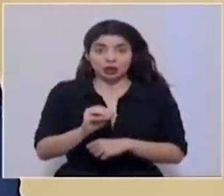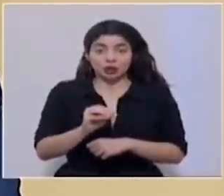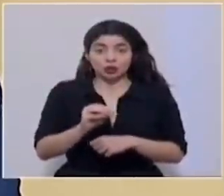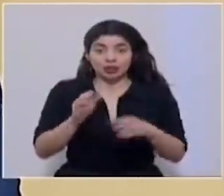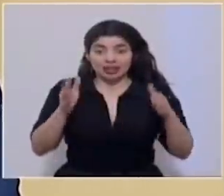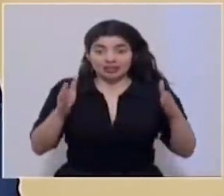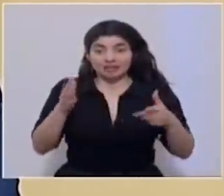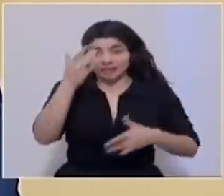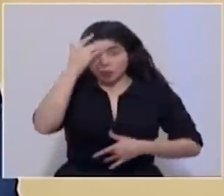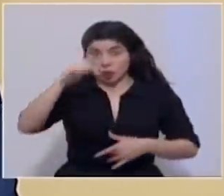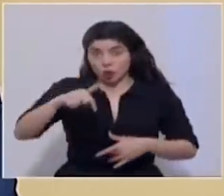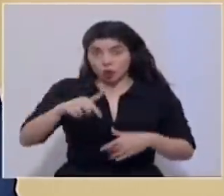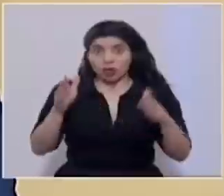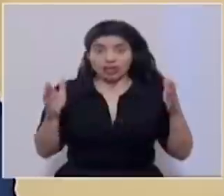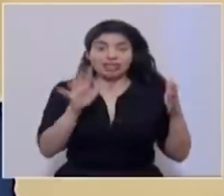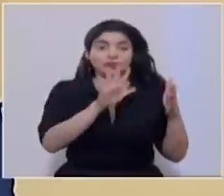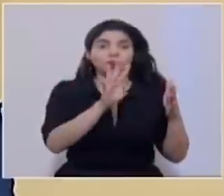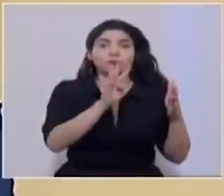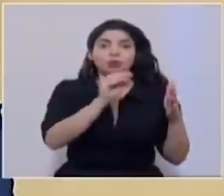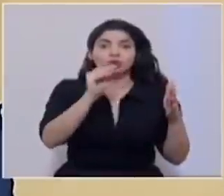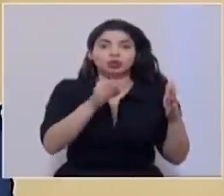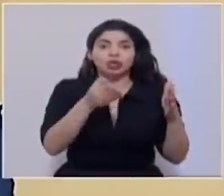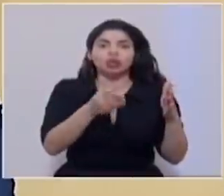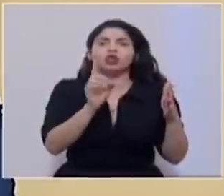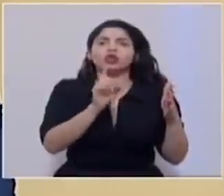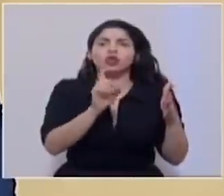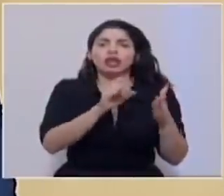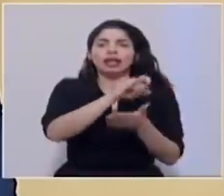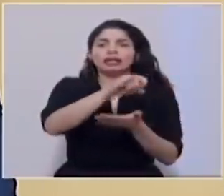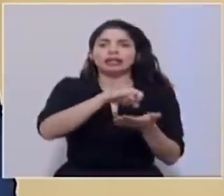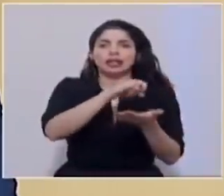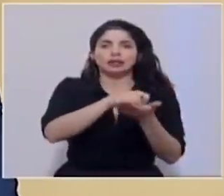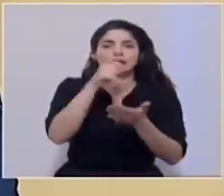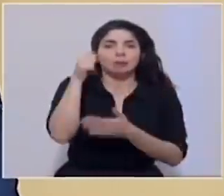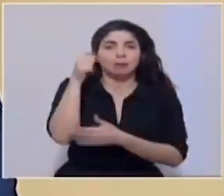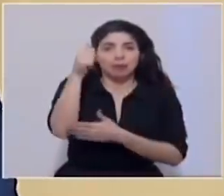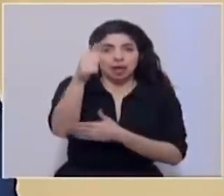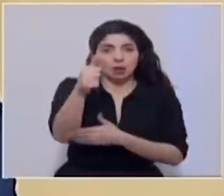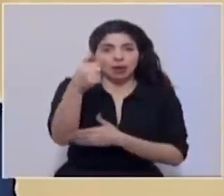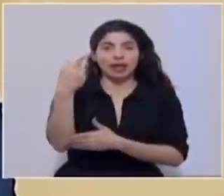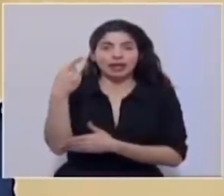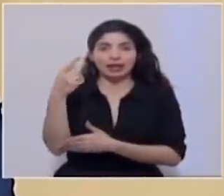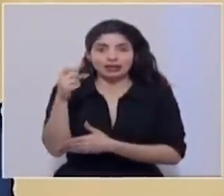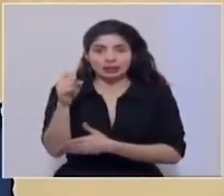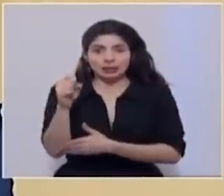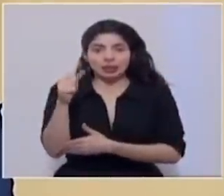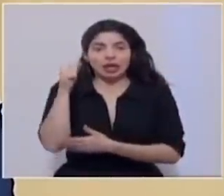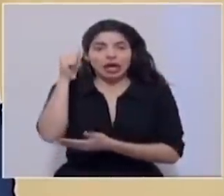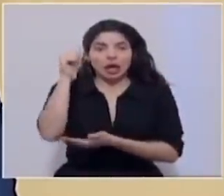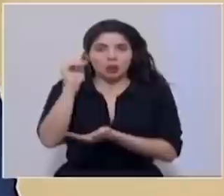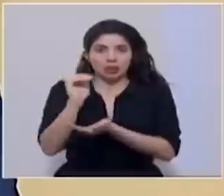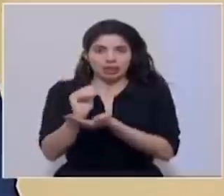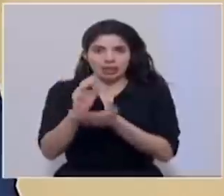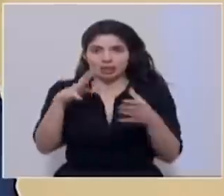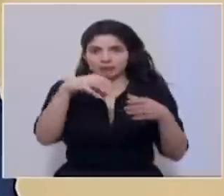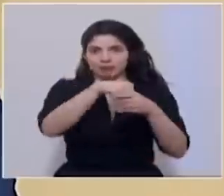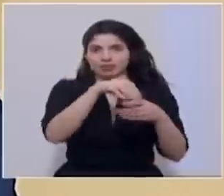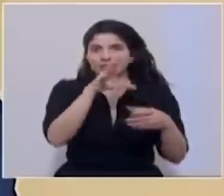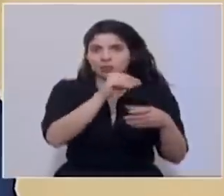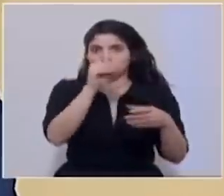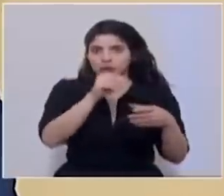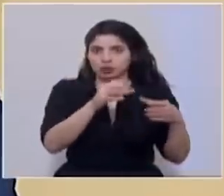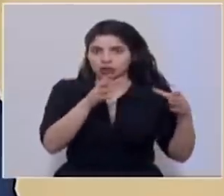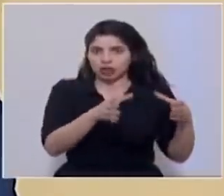casos de hoy están en los cantones de San José, Alajuela, Desamparados y Alajuelita. Se